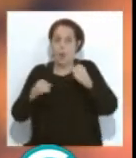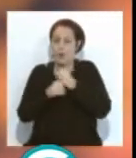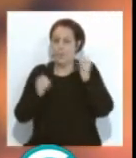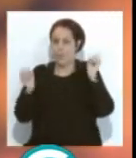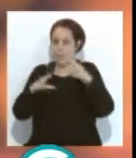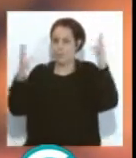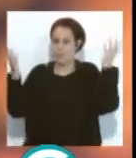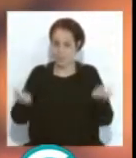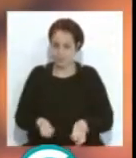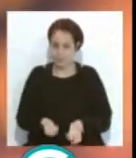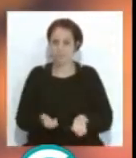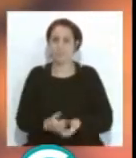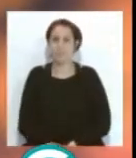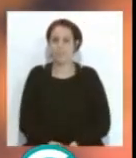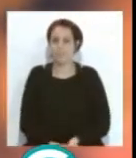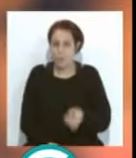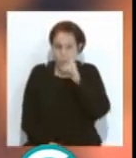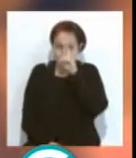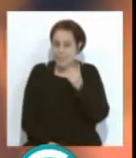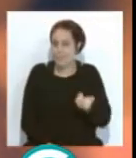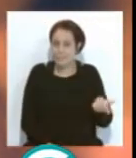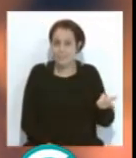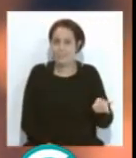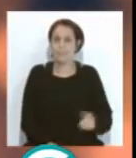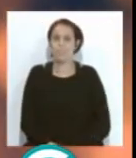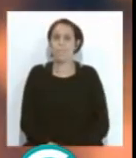confeti, confeti, por favor. Diego.